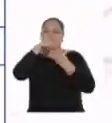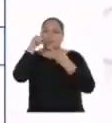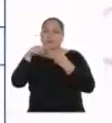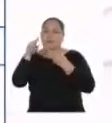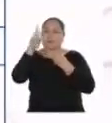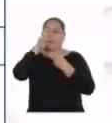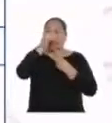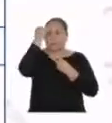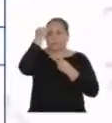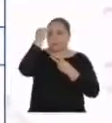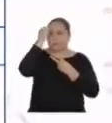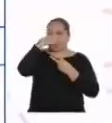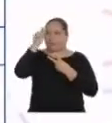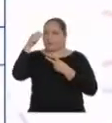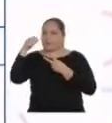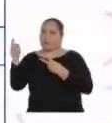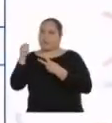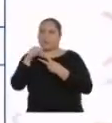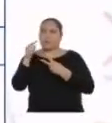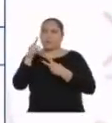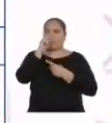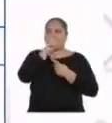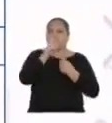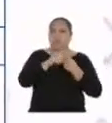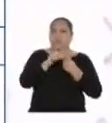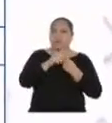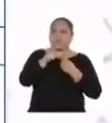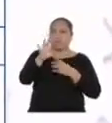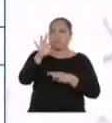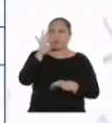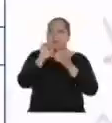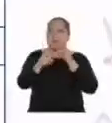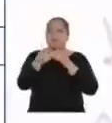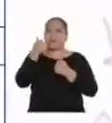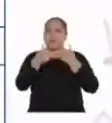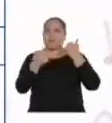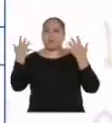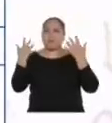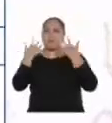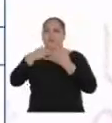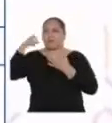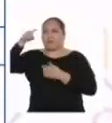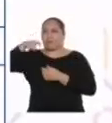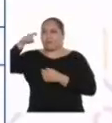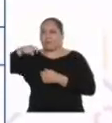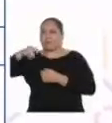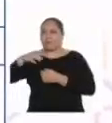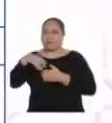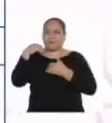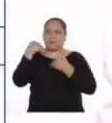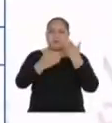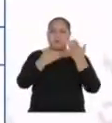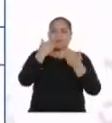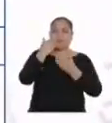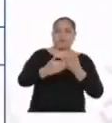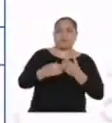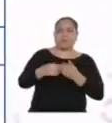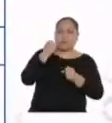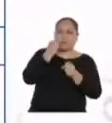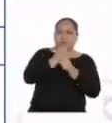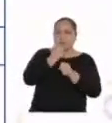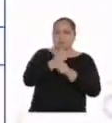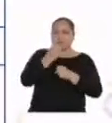primeros criterios de evaluación. Uno, identificar la relación entre las necesidades y el proceso